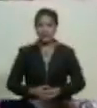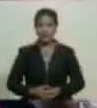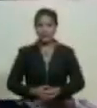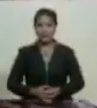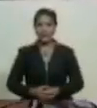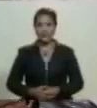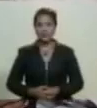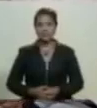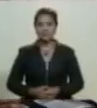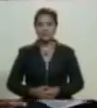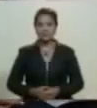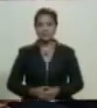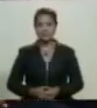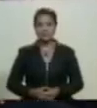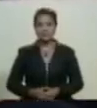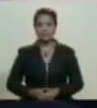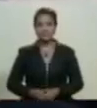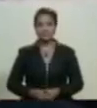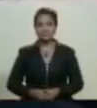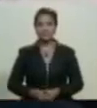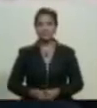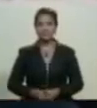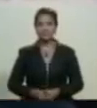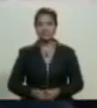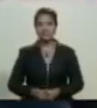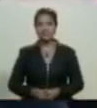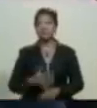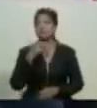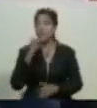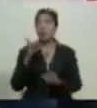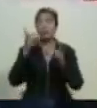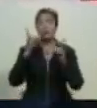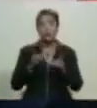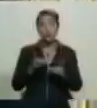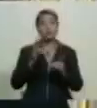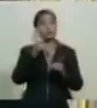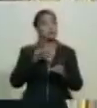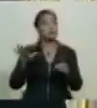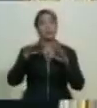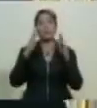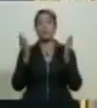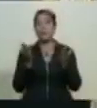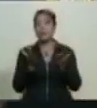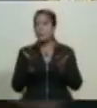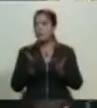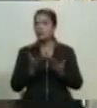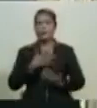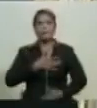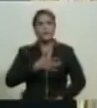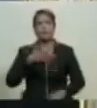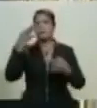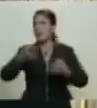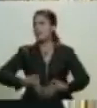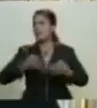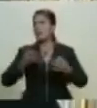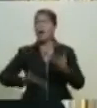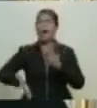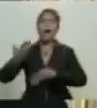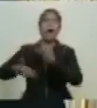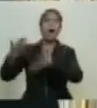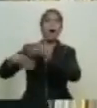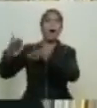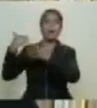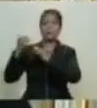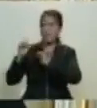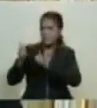si es un don de la humanidad es un don de siempre desde antes que existiera